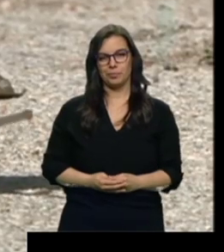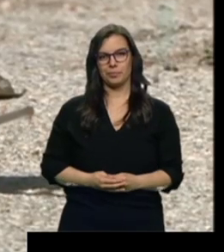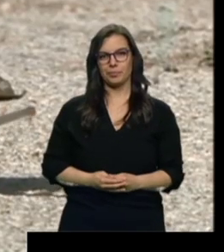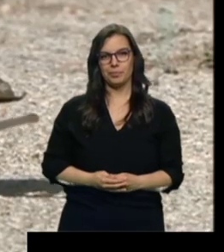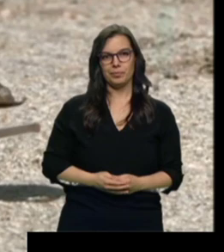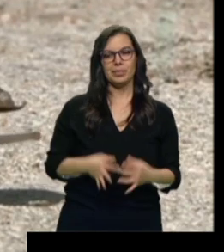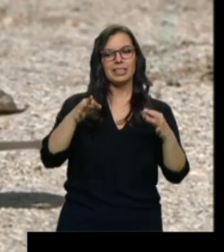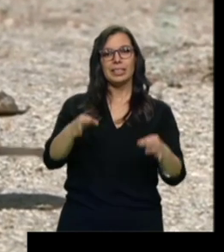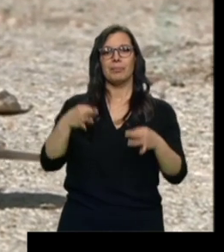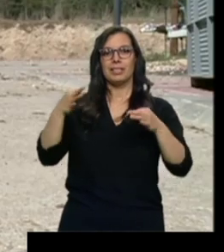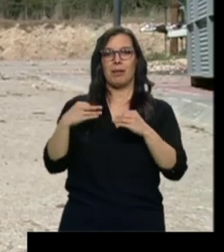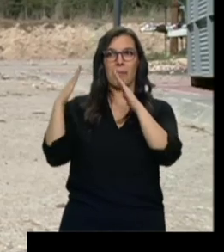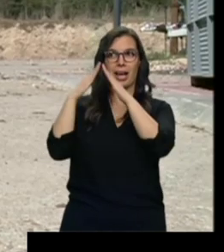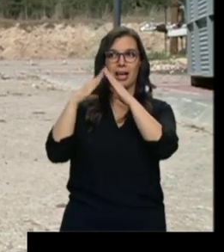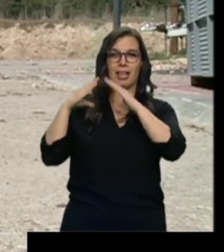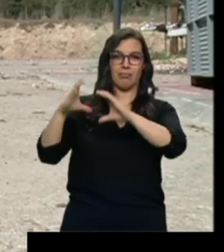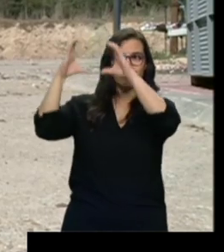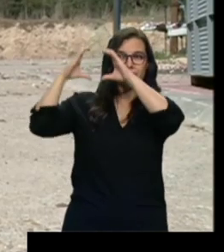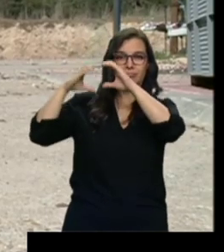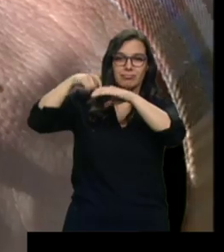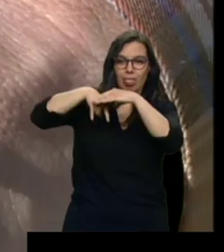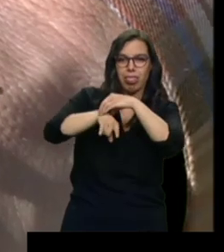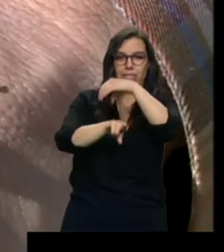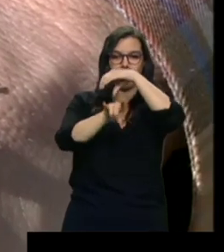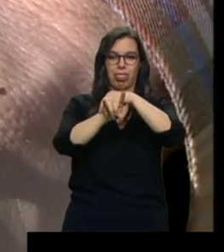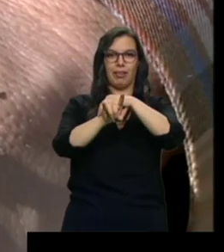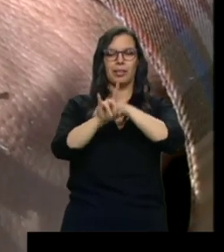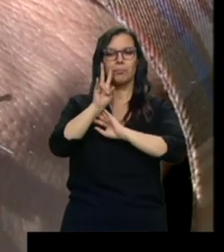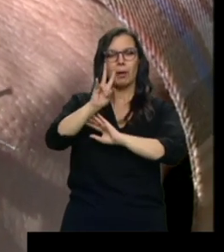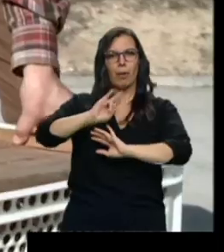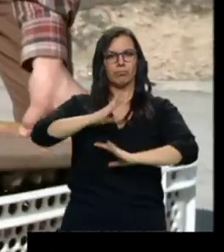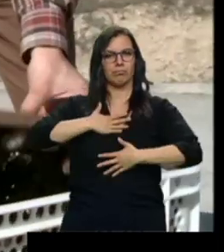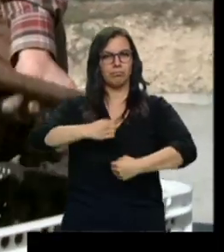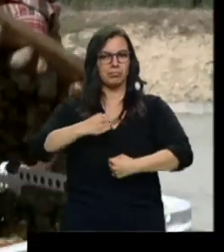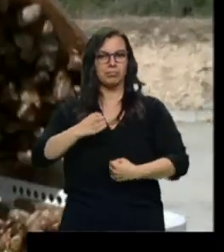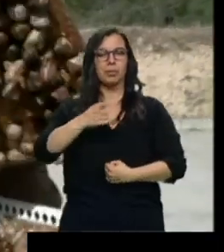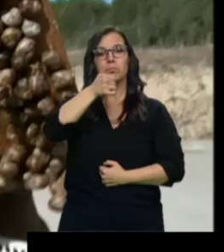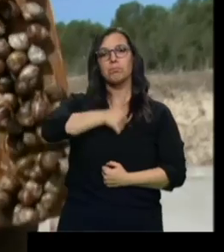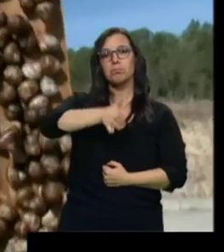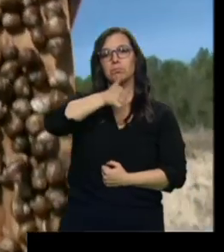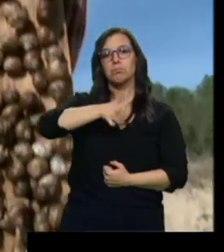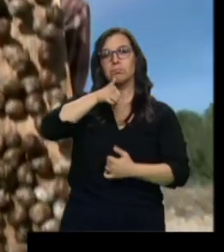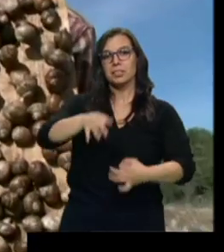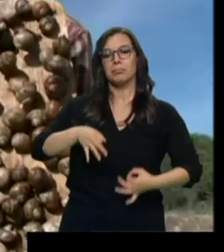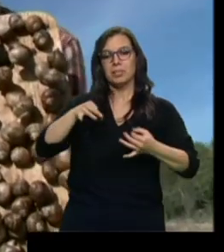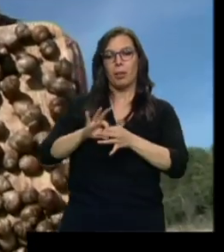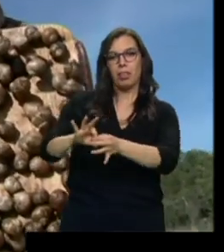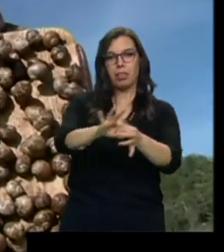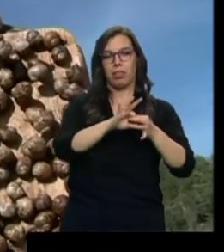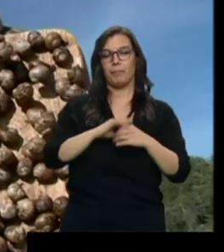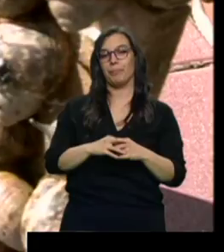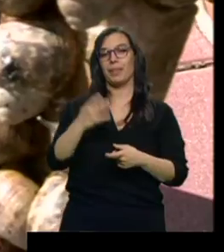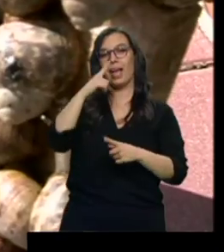Siempre con su casa a cuestas. Los vemos desperezados, atrevidos y a la vez todos pacientes en hermandad. Cada año vendemos